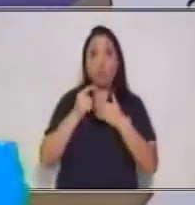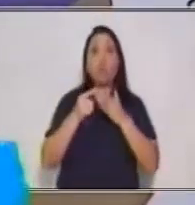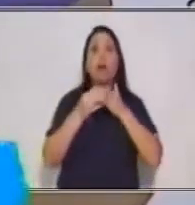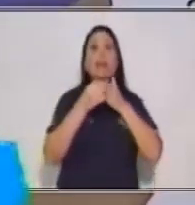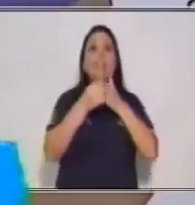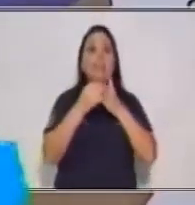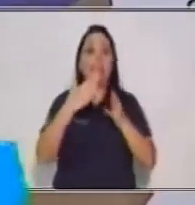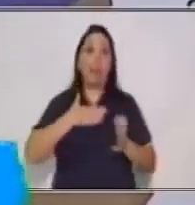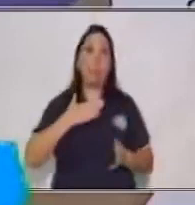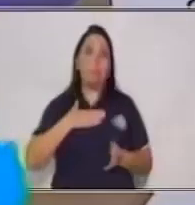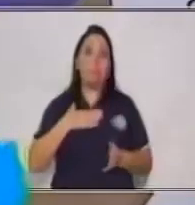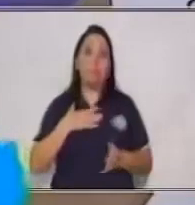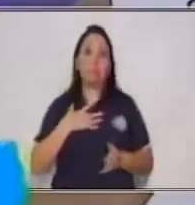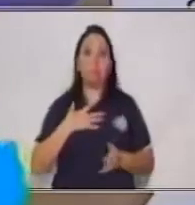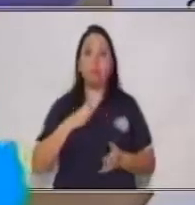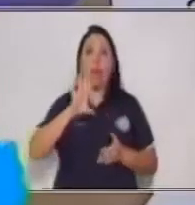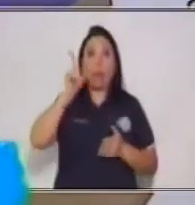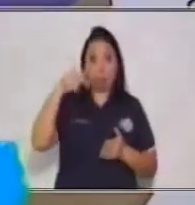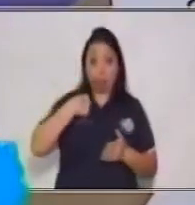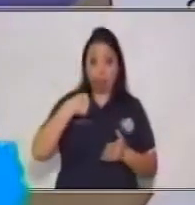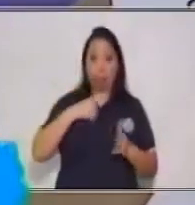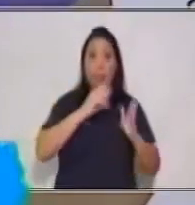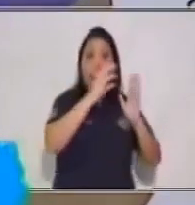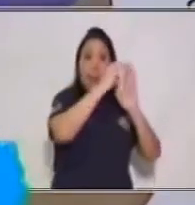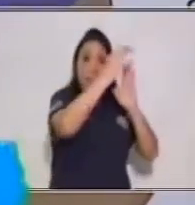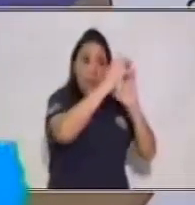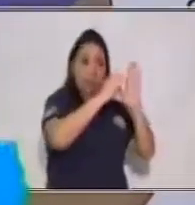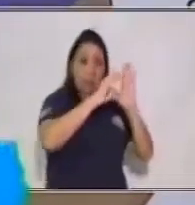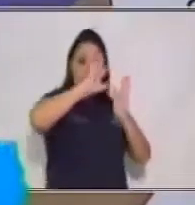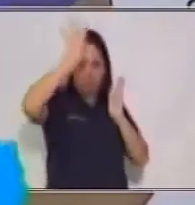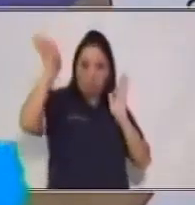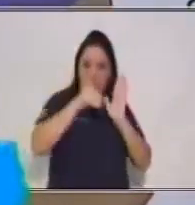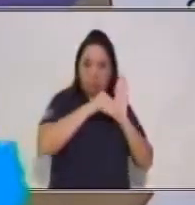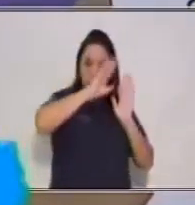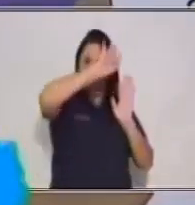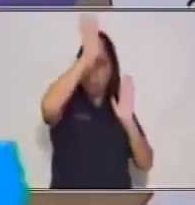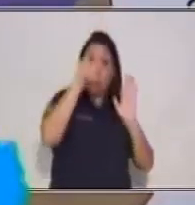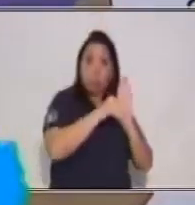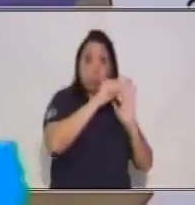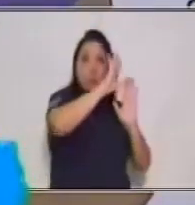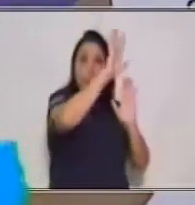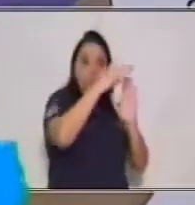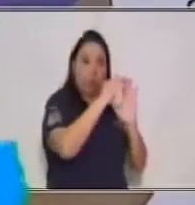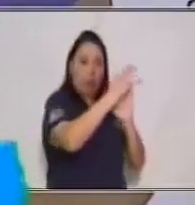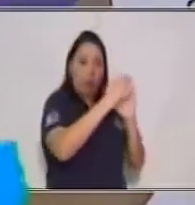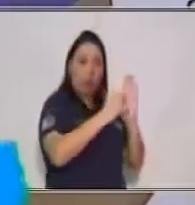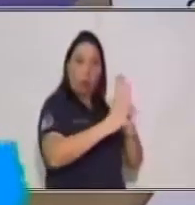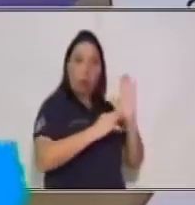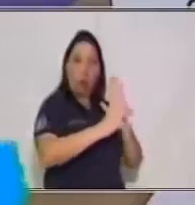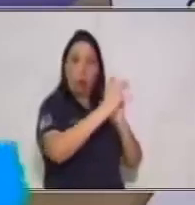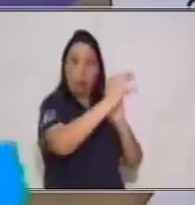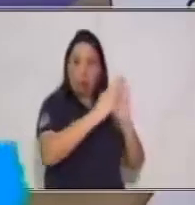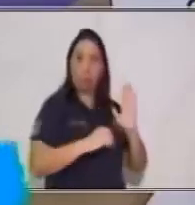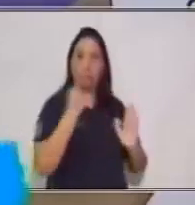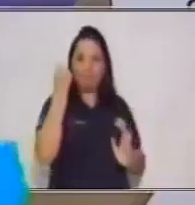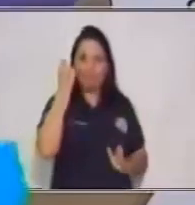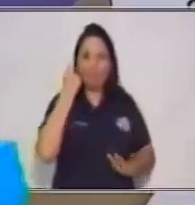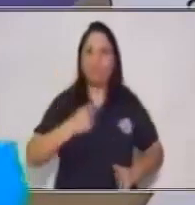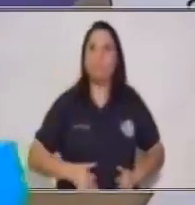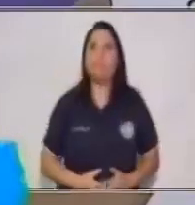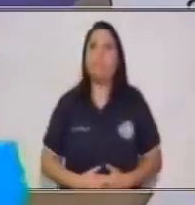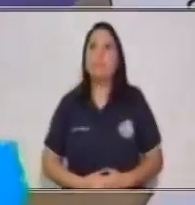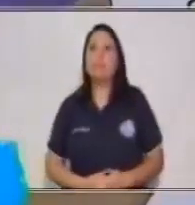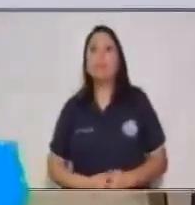nosotros vamos a ir llenando la información. Es como un esqueleto. Y a partir de ahí, nosotros le vamos a ir colocando la carne, por decirlo así.